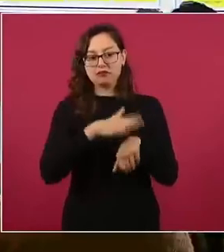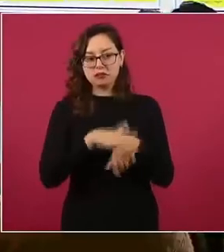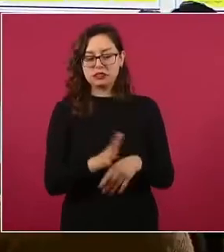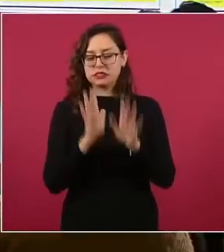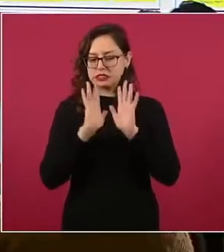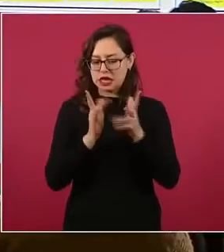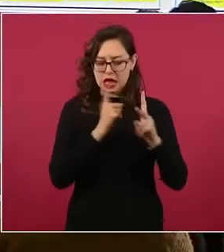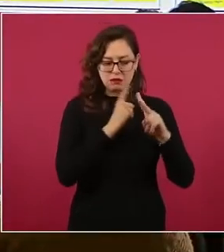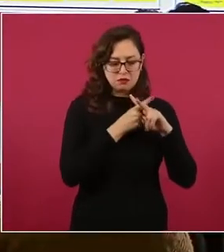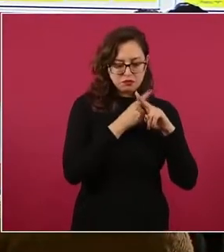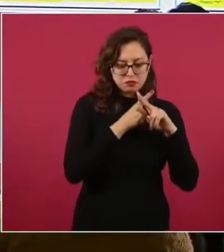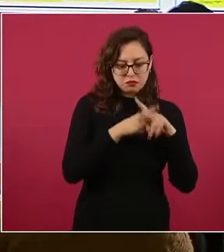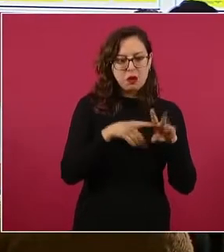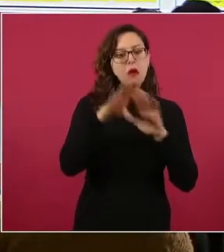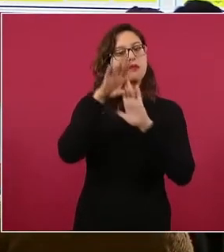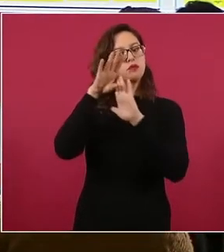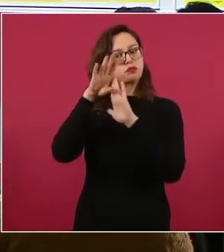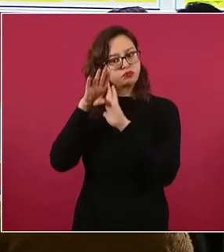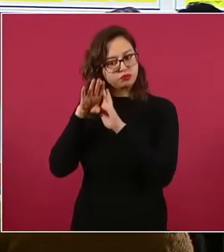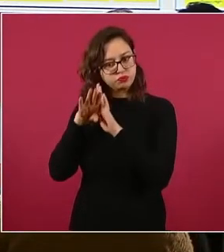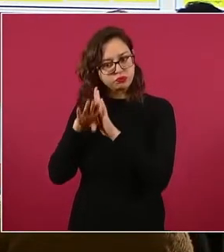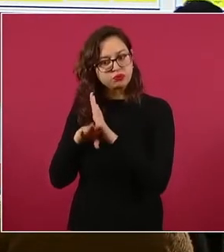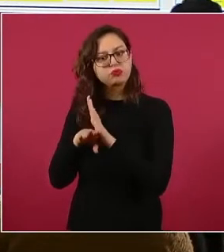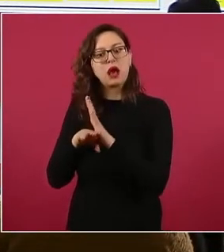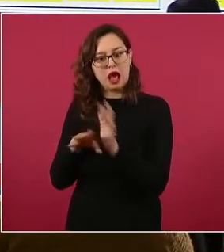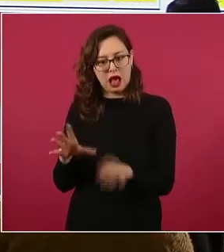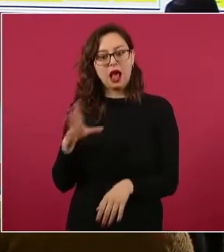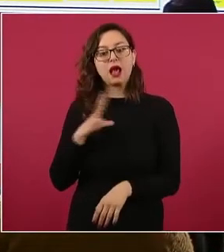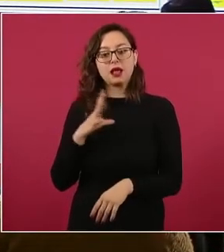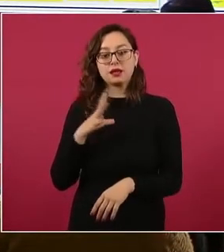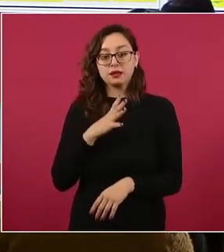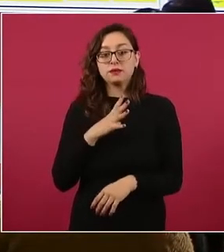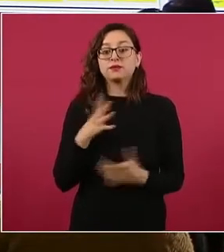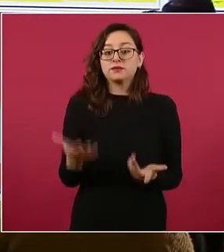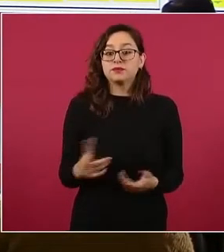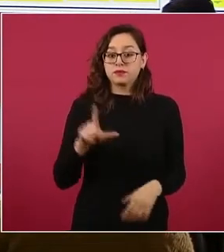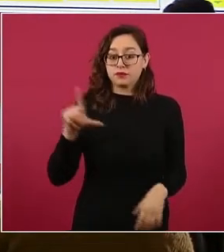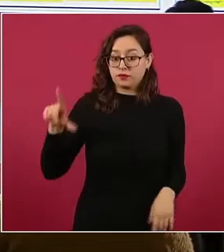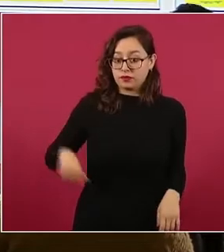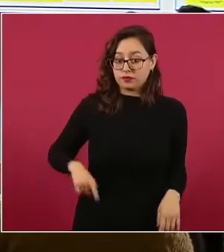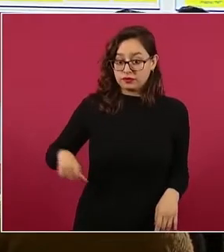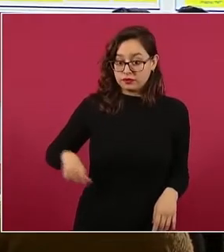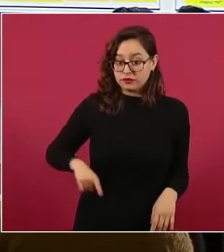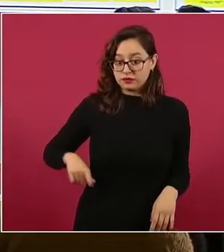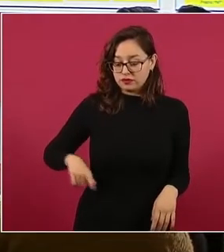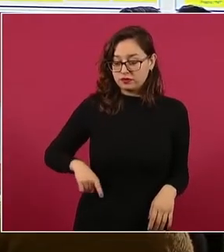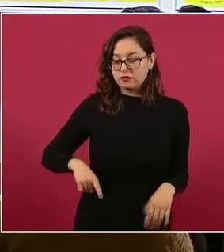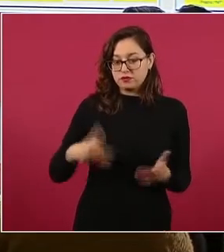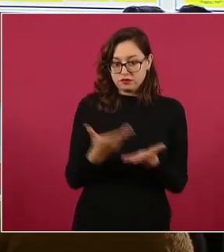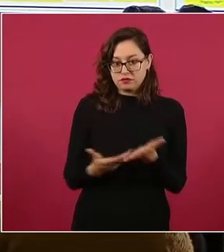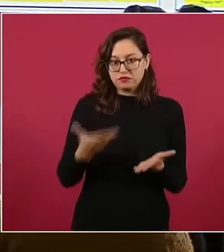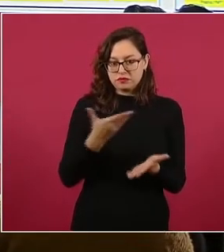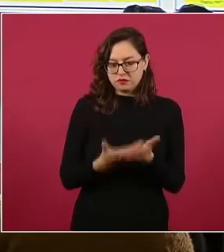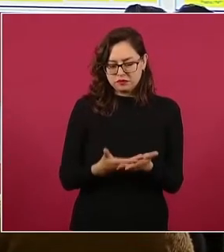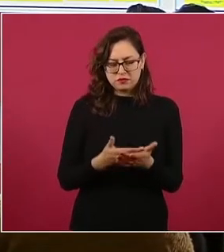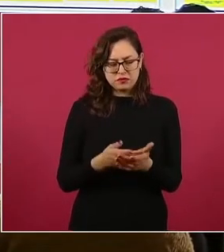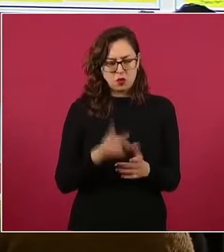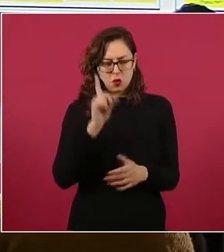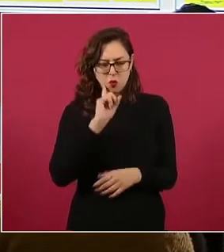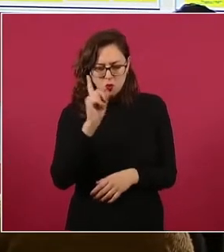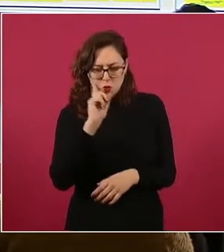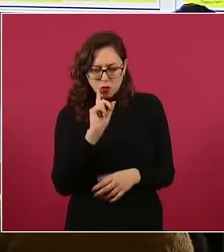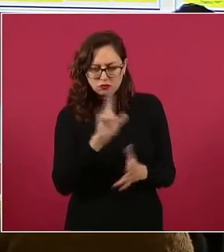consideración que este gobierno ha sido muy sensible a que todos los protocolos de